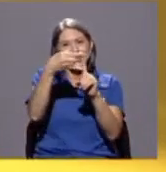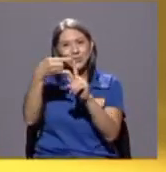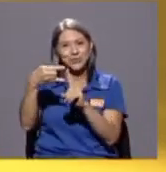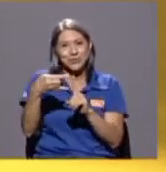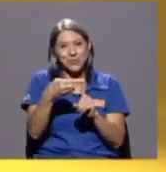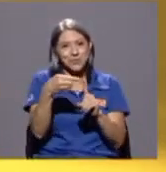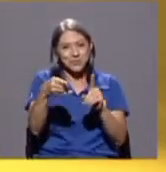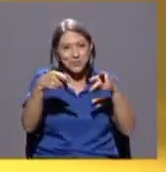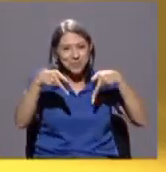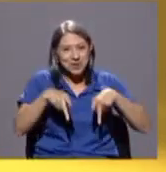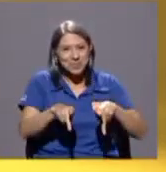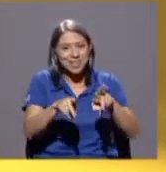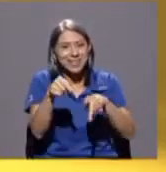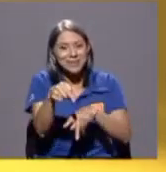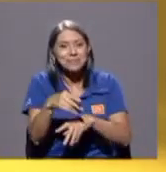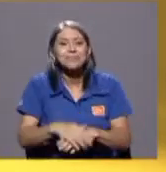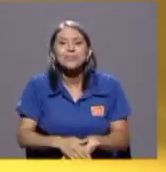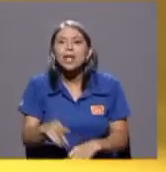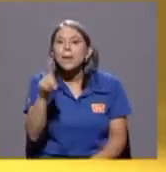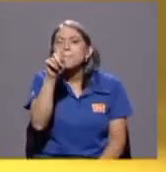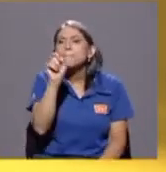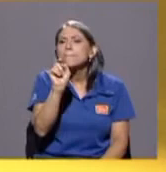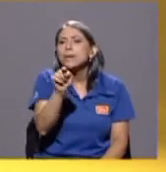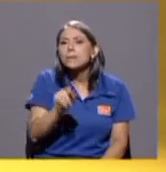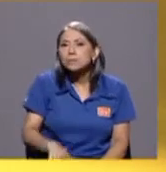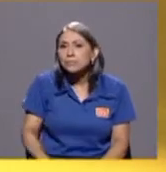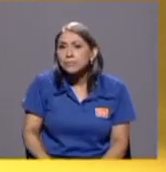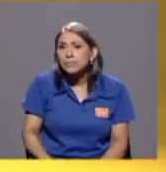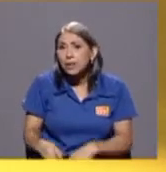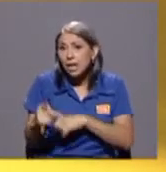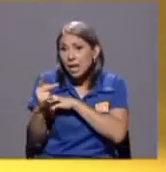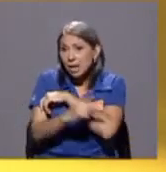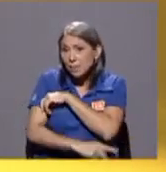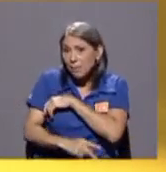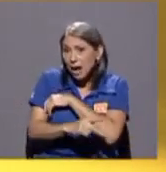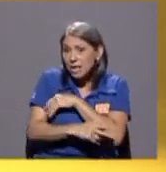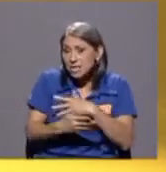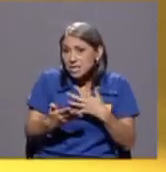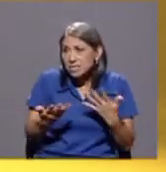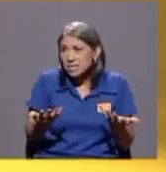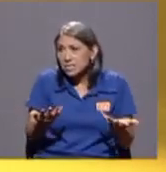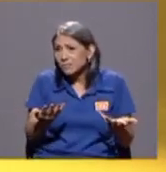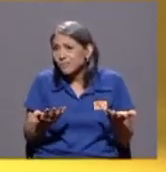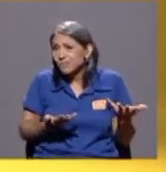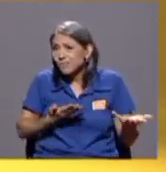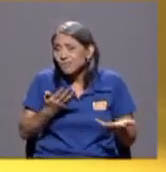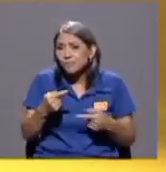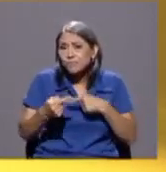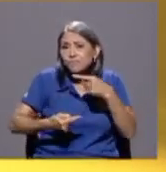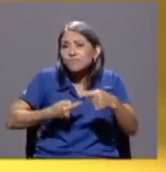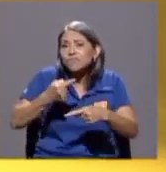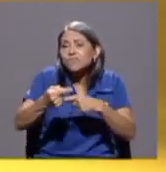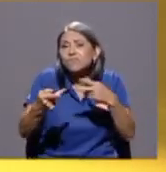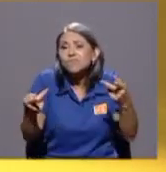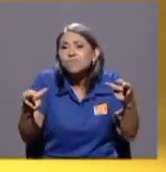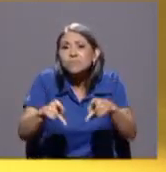pregunta es bueno el país irá con cicatrices irá con potencialidades